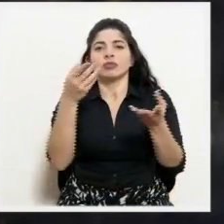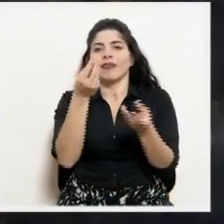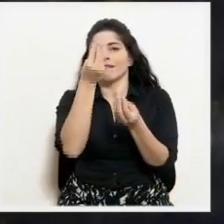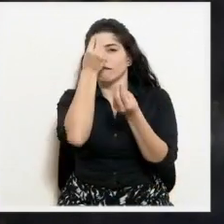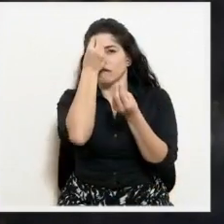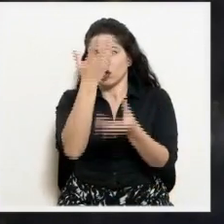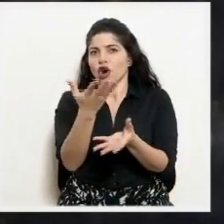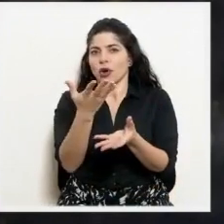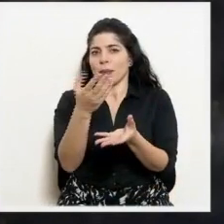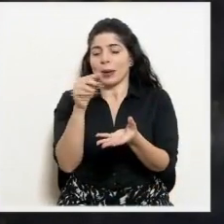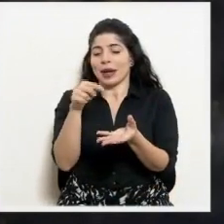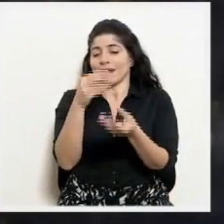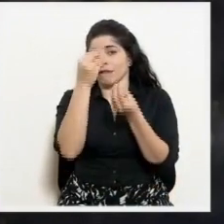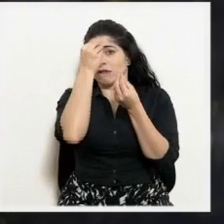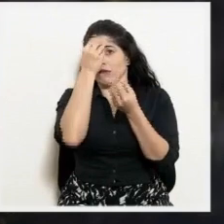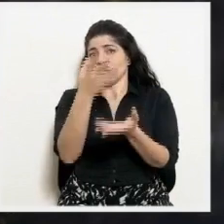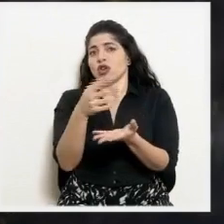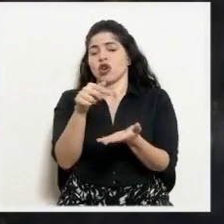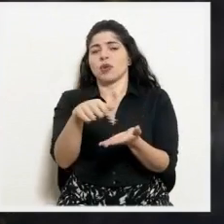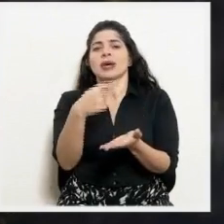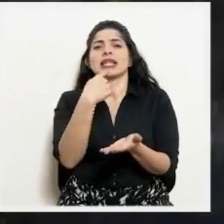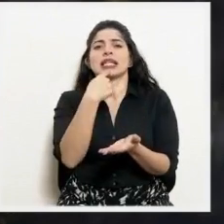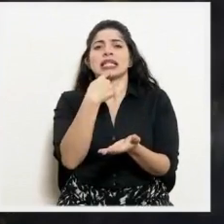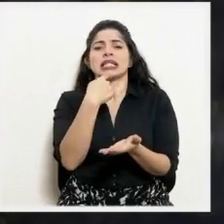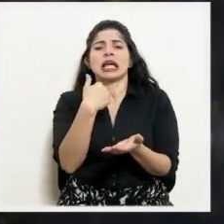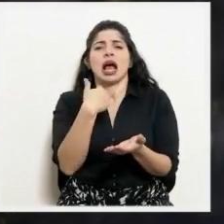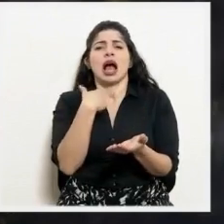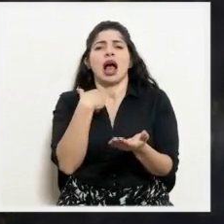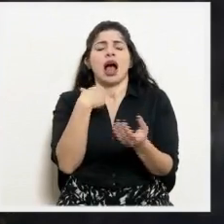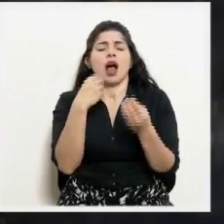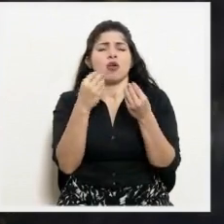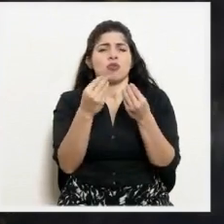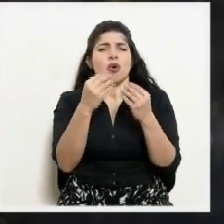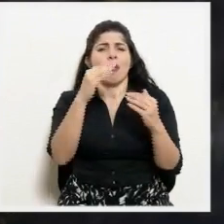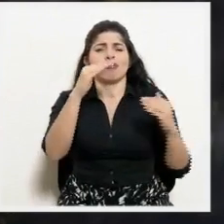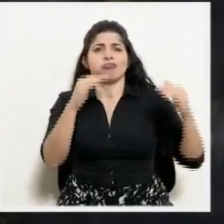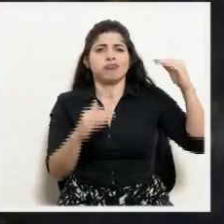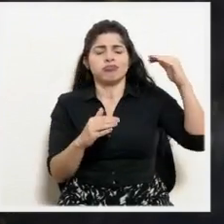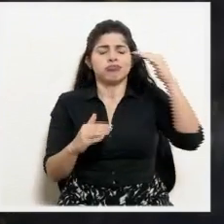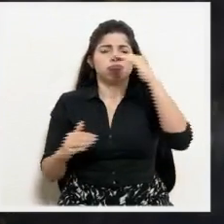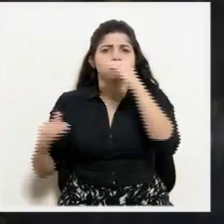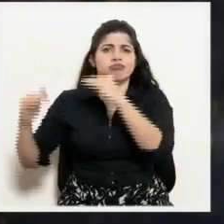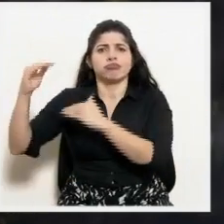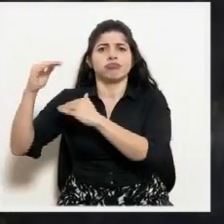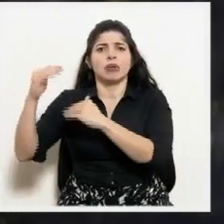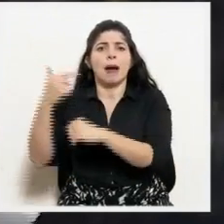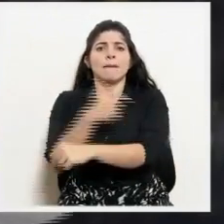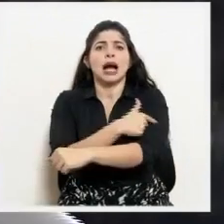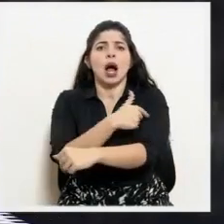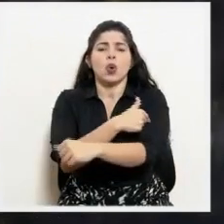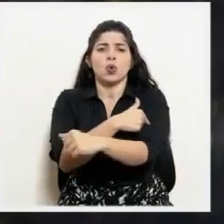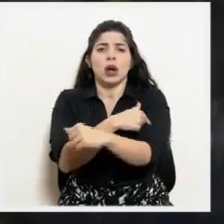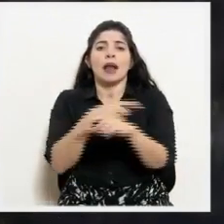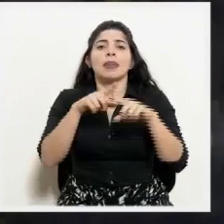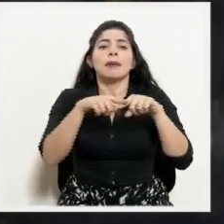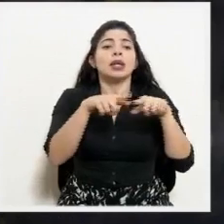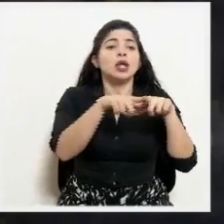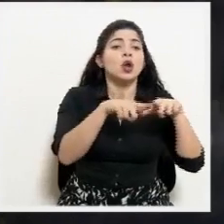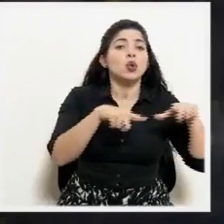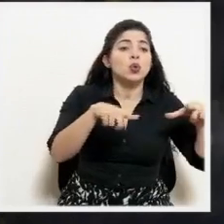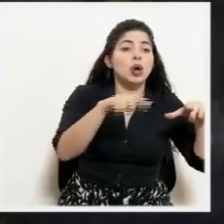donde menciona que hay grandes brechas en el proceso de vacunación dependiendo de las zonas